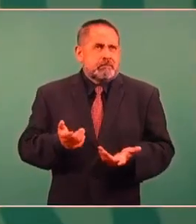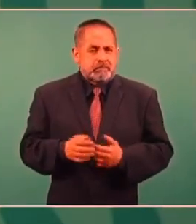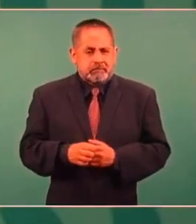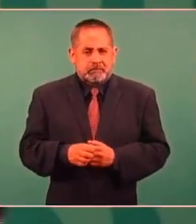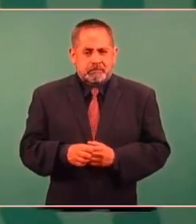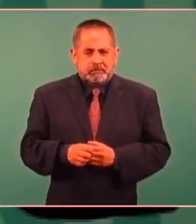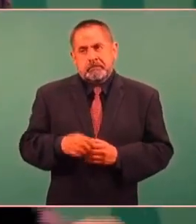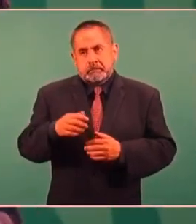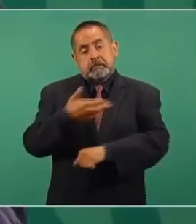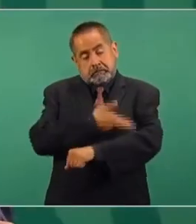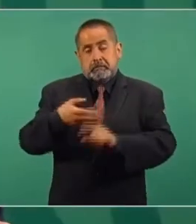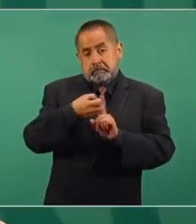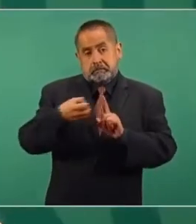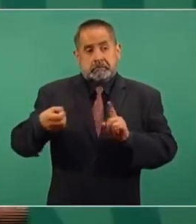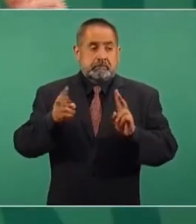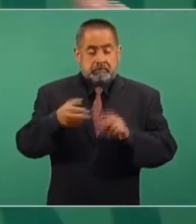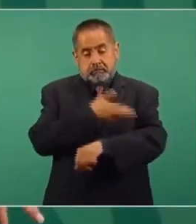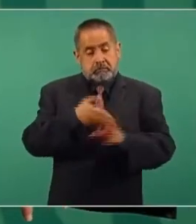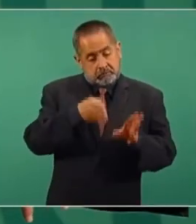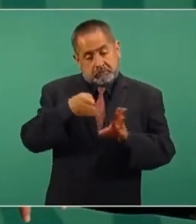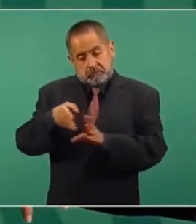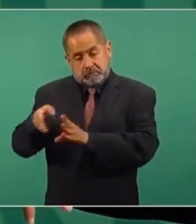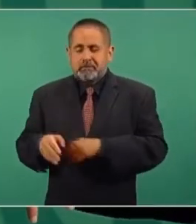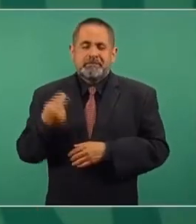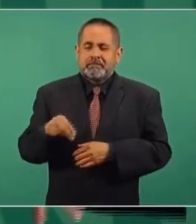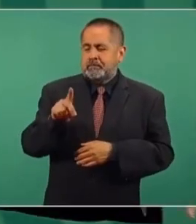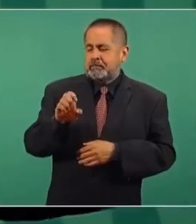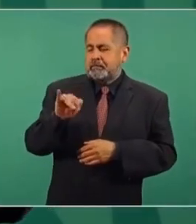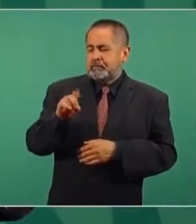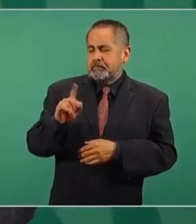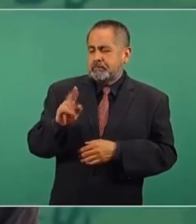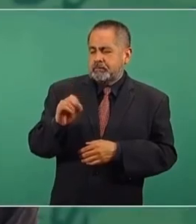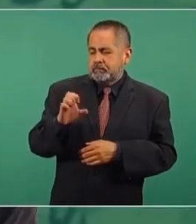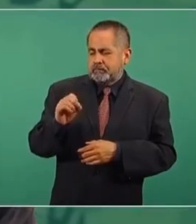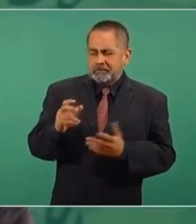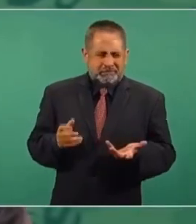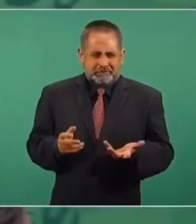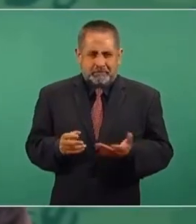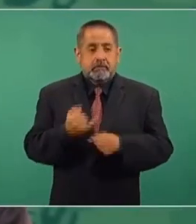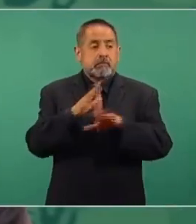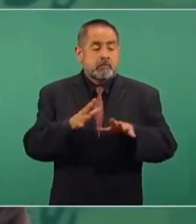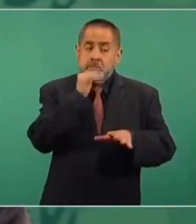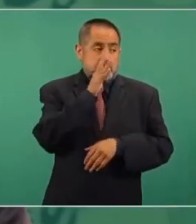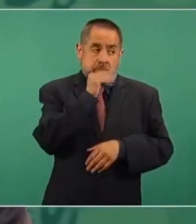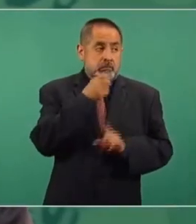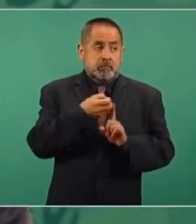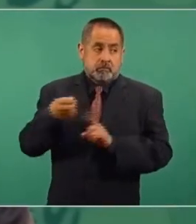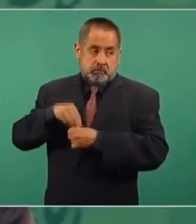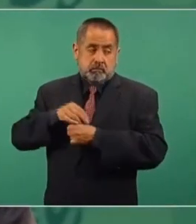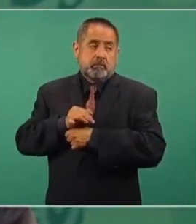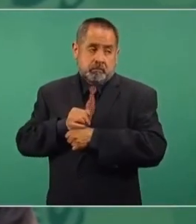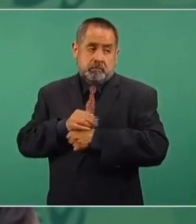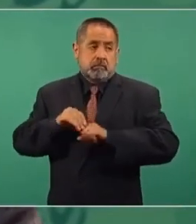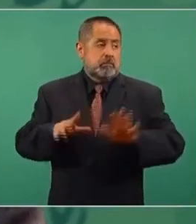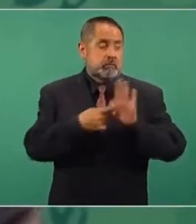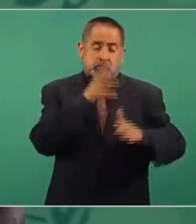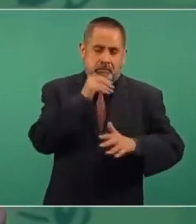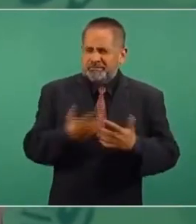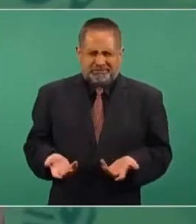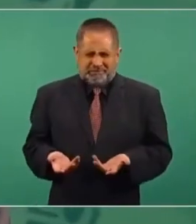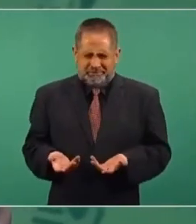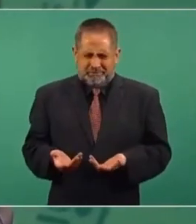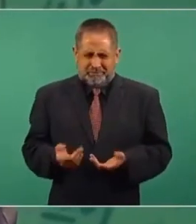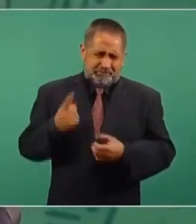debido proceso y ocultar información y la